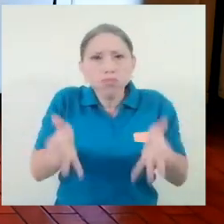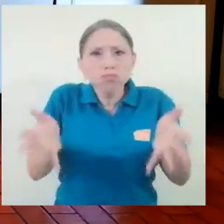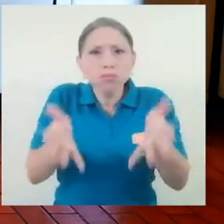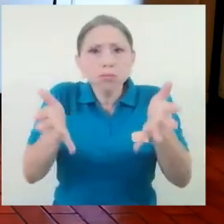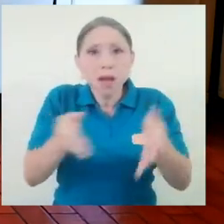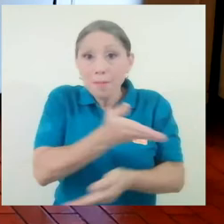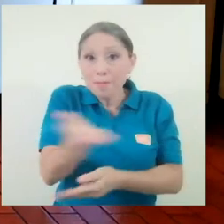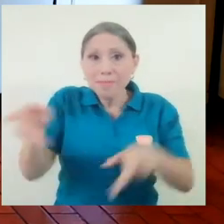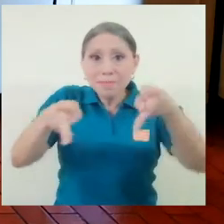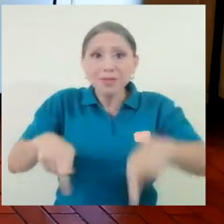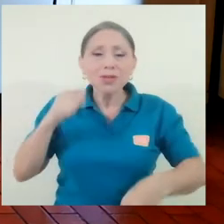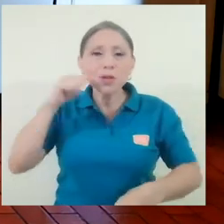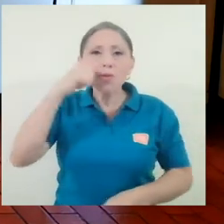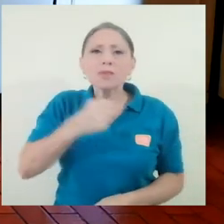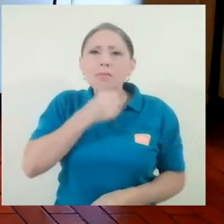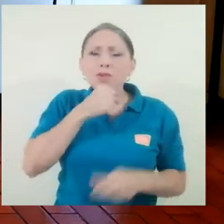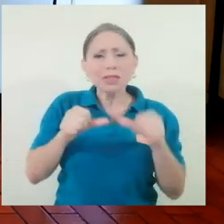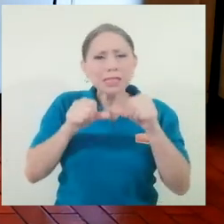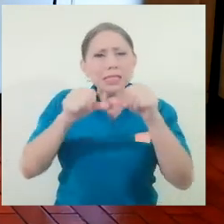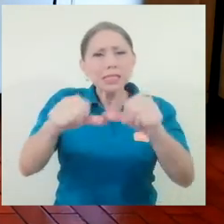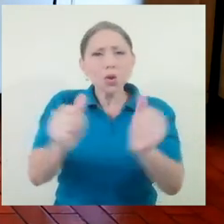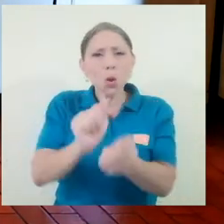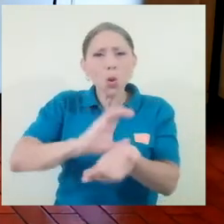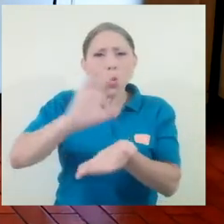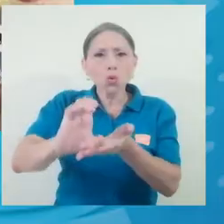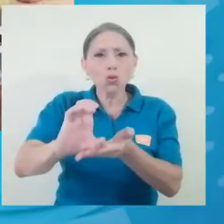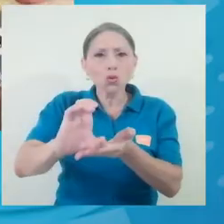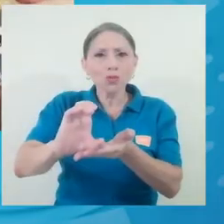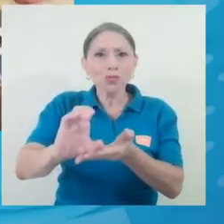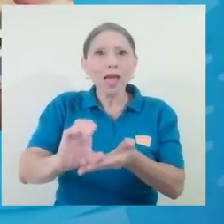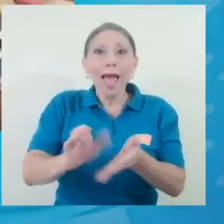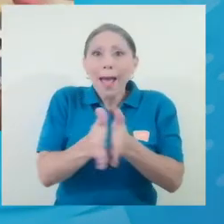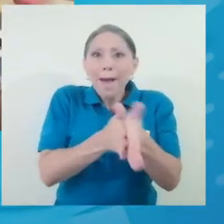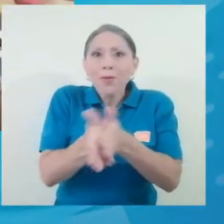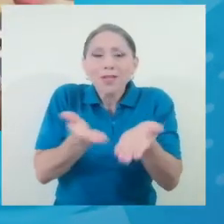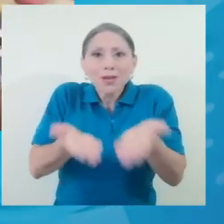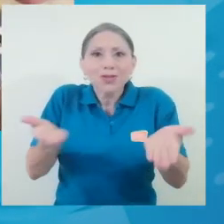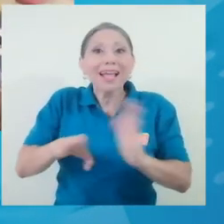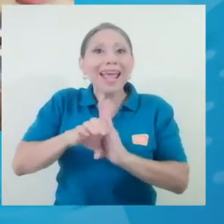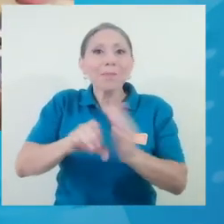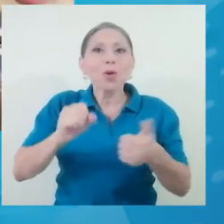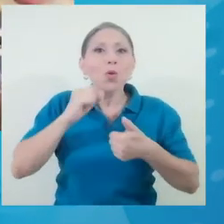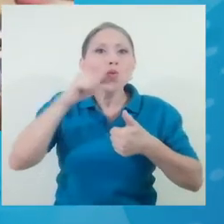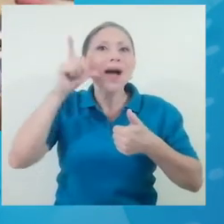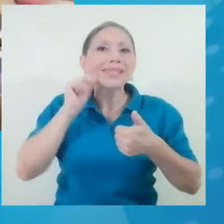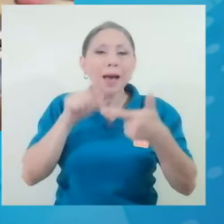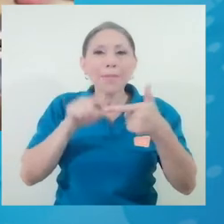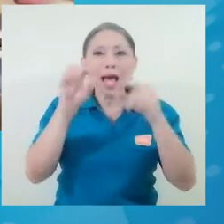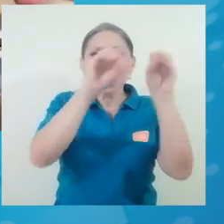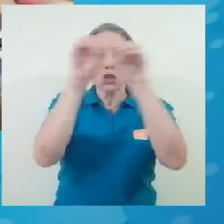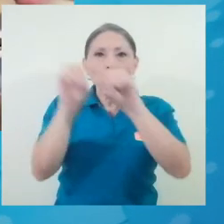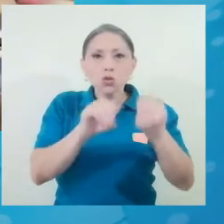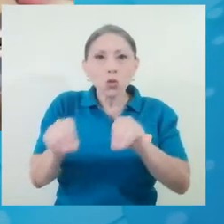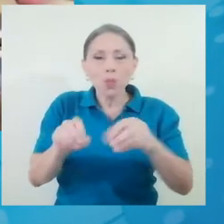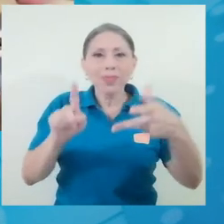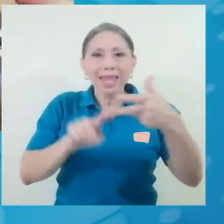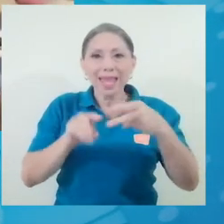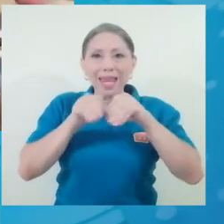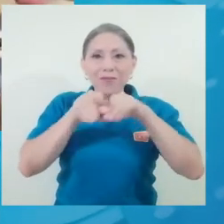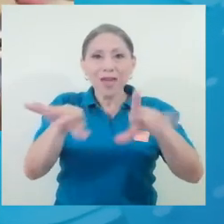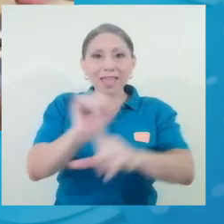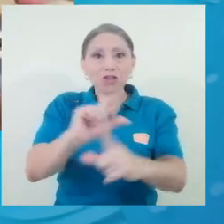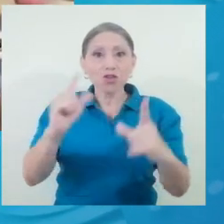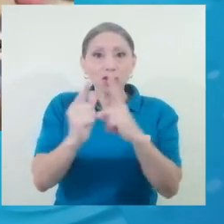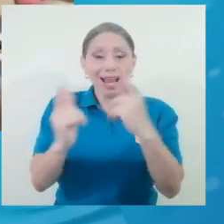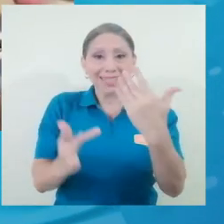para que los adultos mayores sigan con sus cursos. Han aprovechado recursos como WhatsApp, Zoom y las